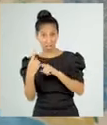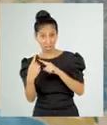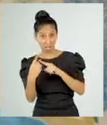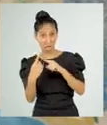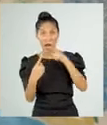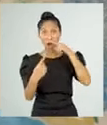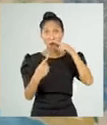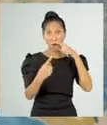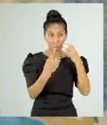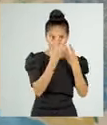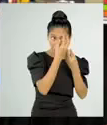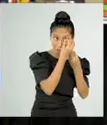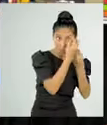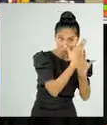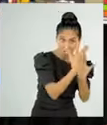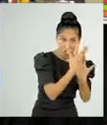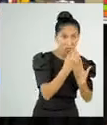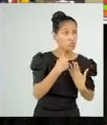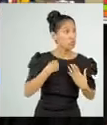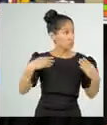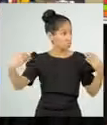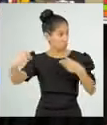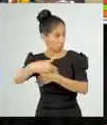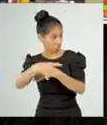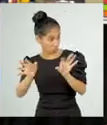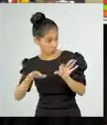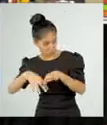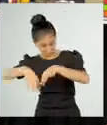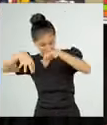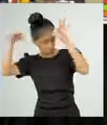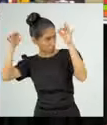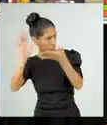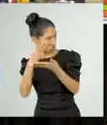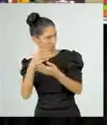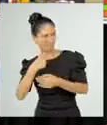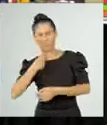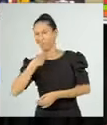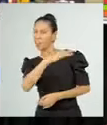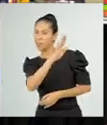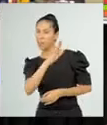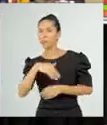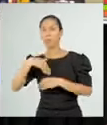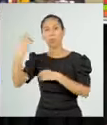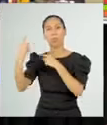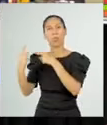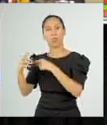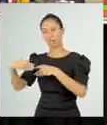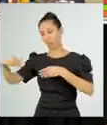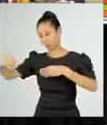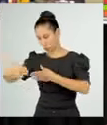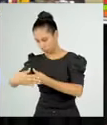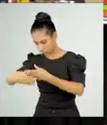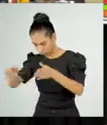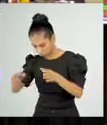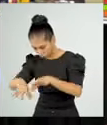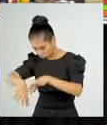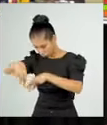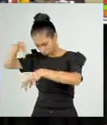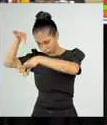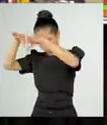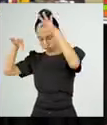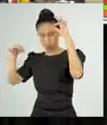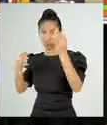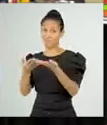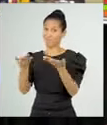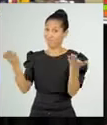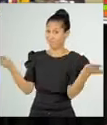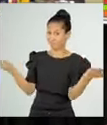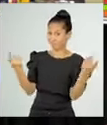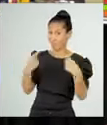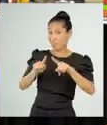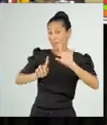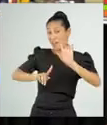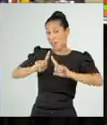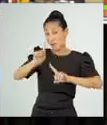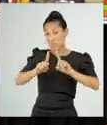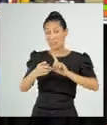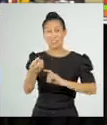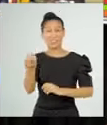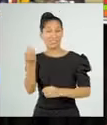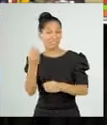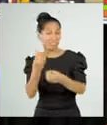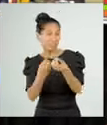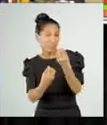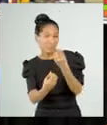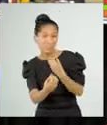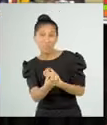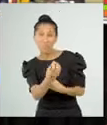instrucciones que le diera Zeus. Una historia curiosa. En muchas ocasiones, seguro hemos escuchado decir, es una caja de